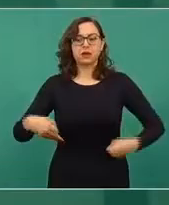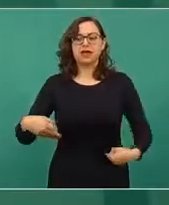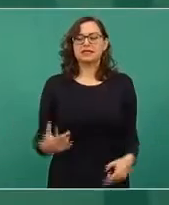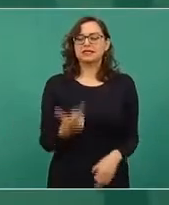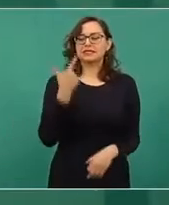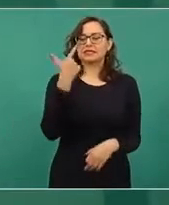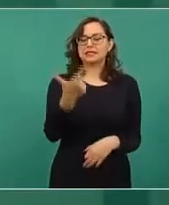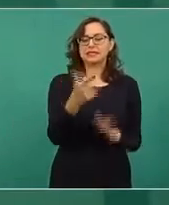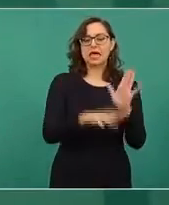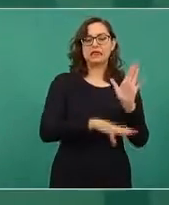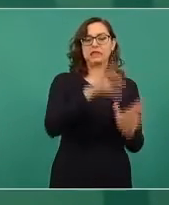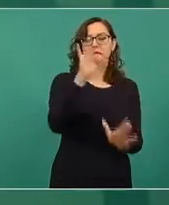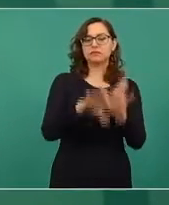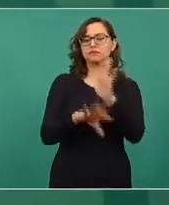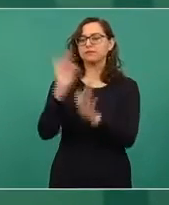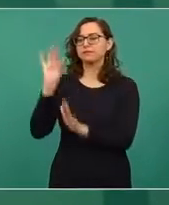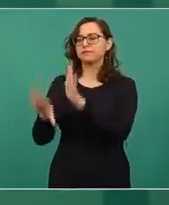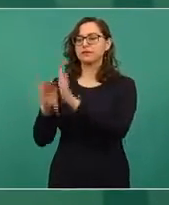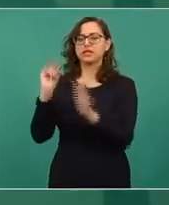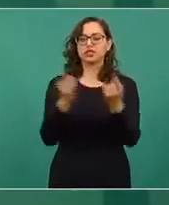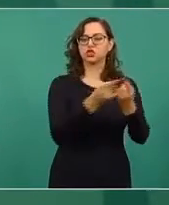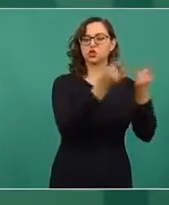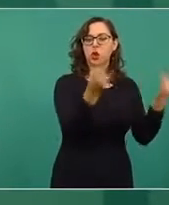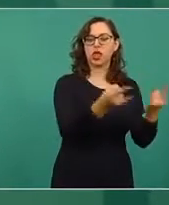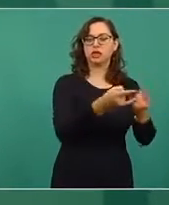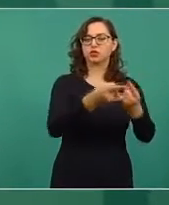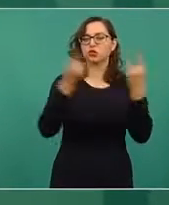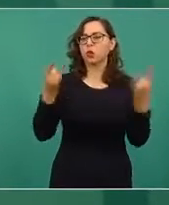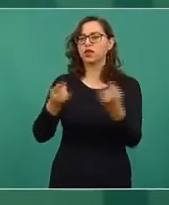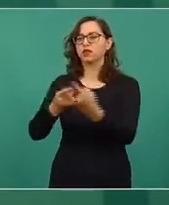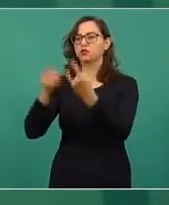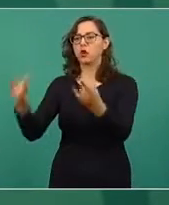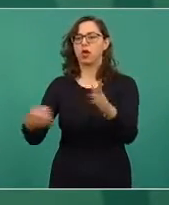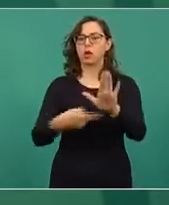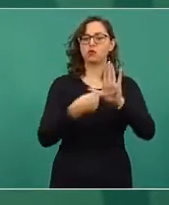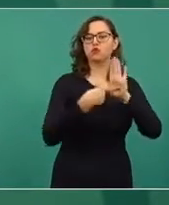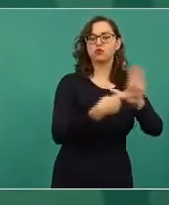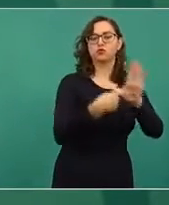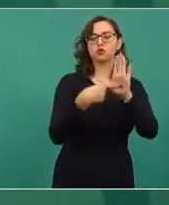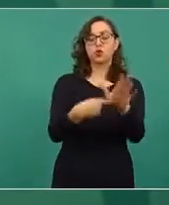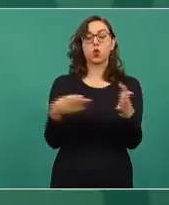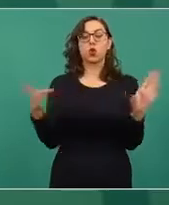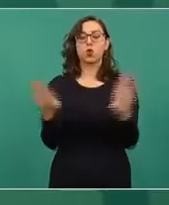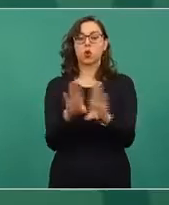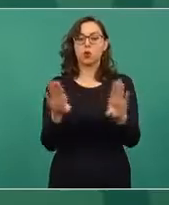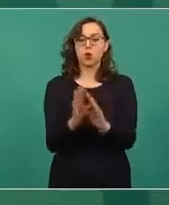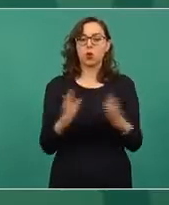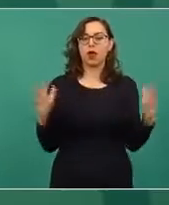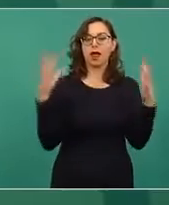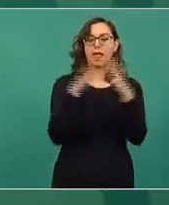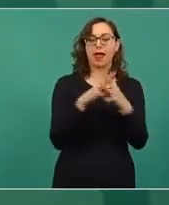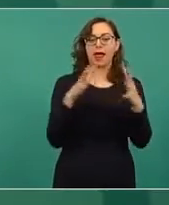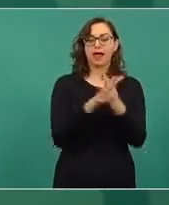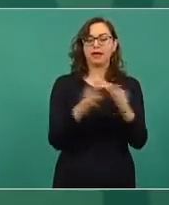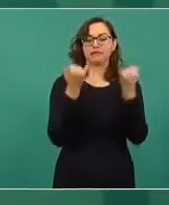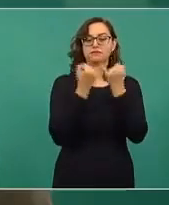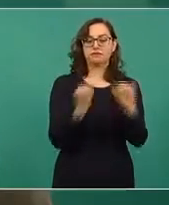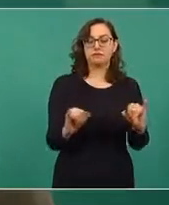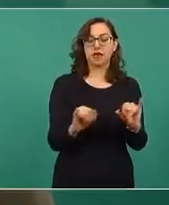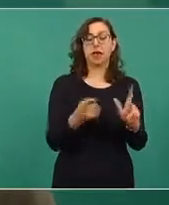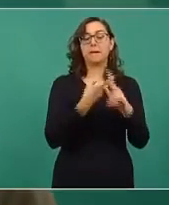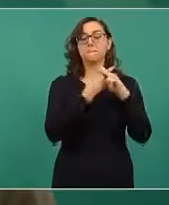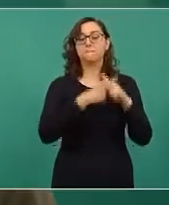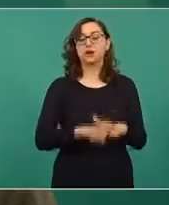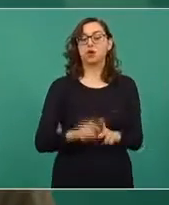de nuestra historia que llevaron a la consumación de la independencia del país, desde el periodo prehispánico al